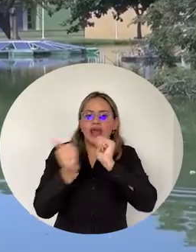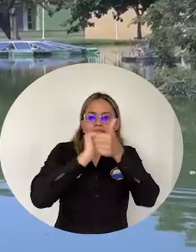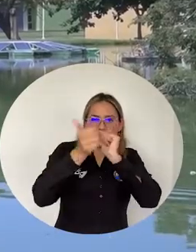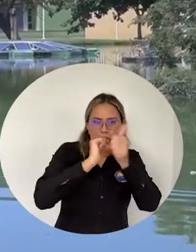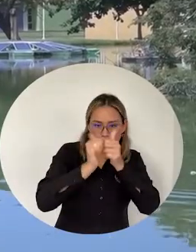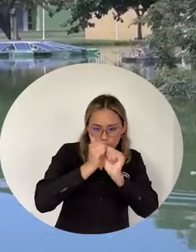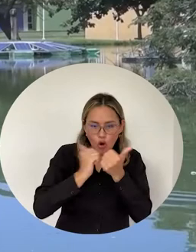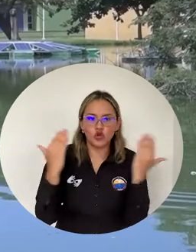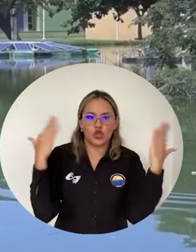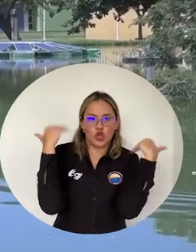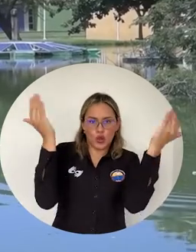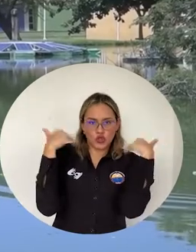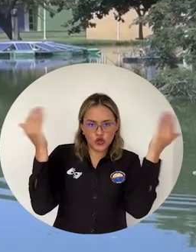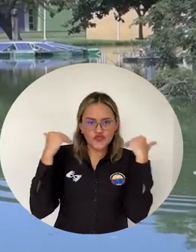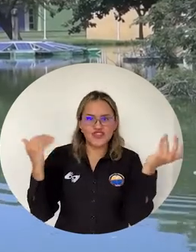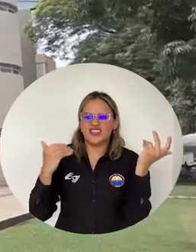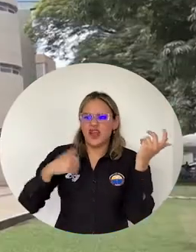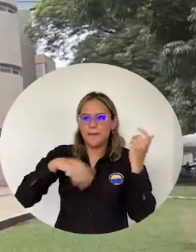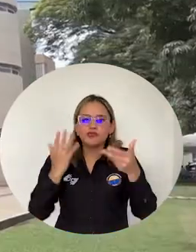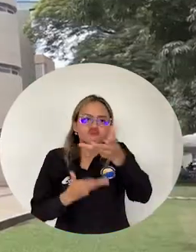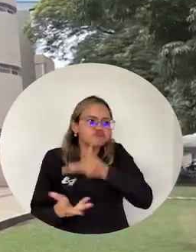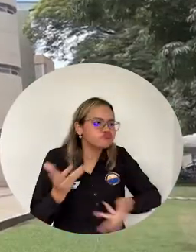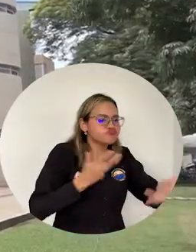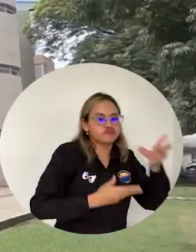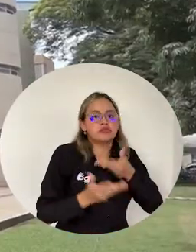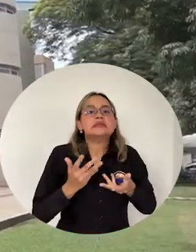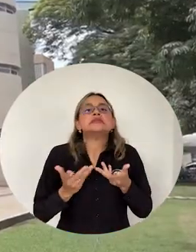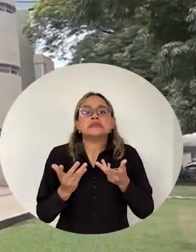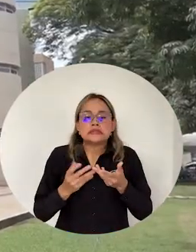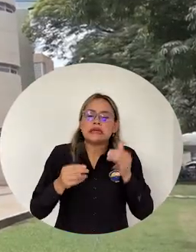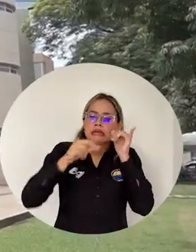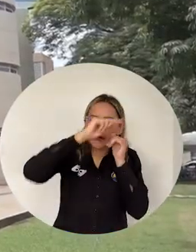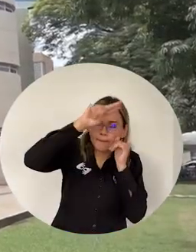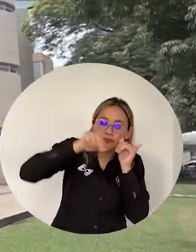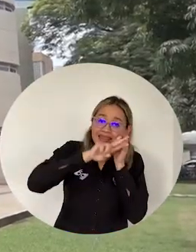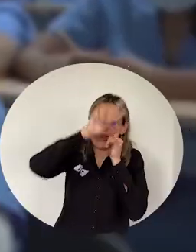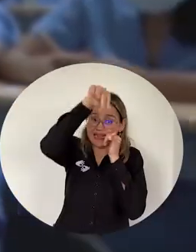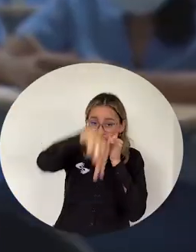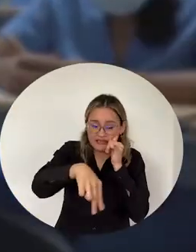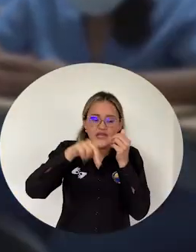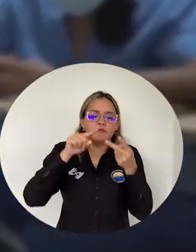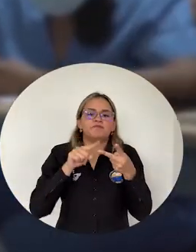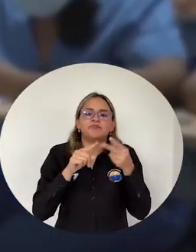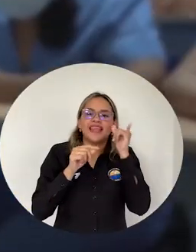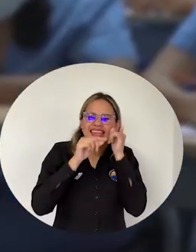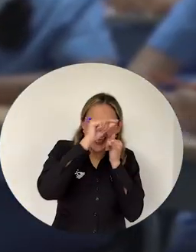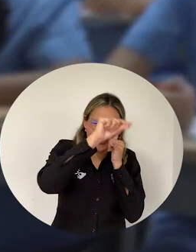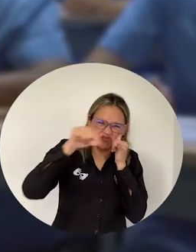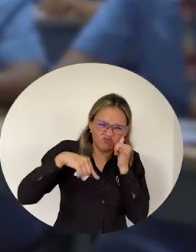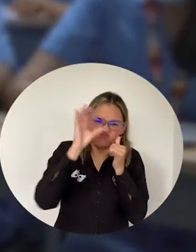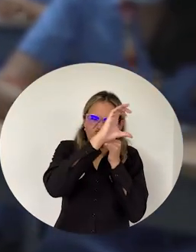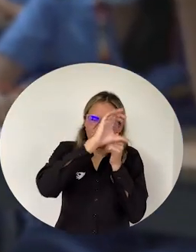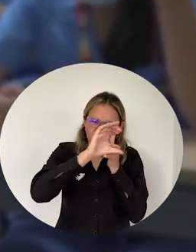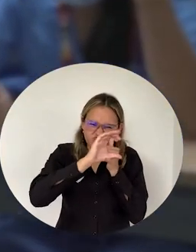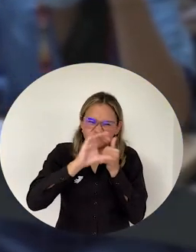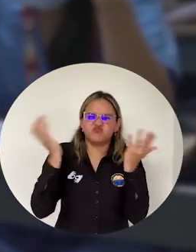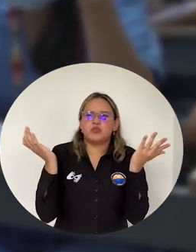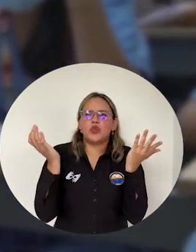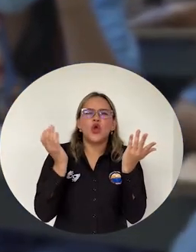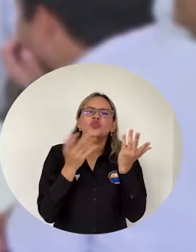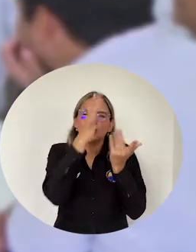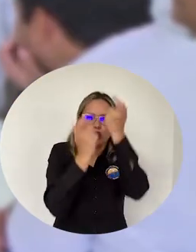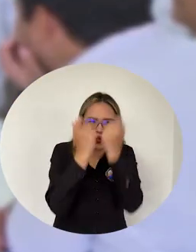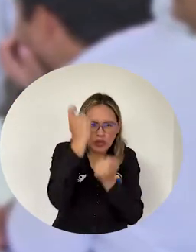Deportes Educación física Y recreación Ingeniería civil Y afines Ingeniería de sistemas Telemática Y